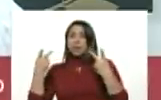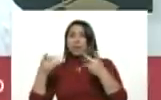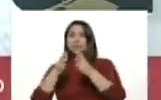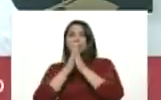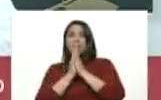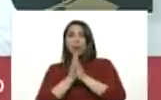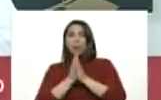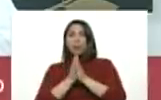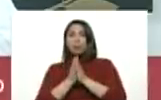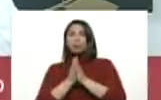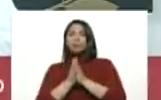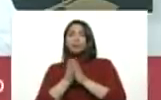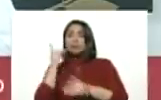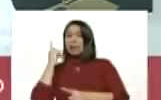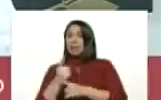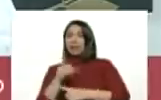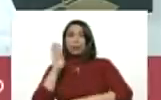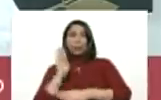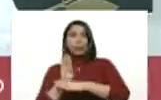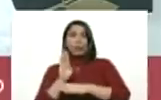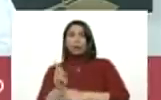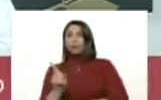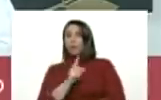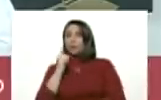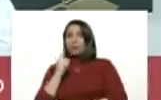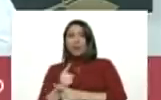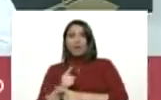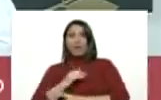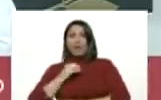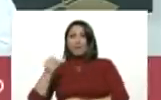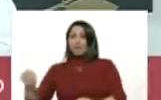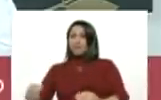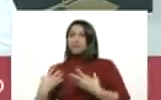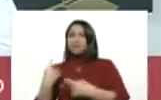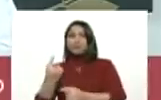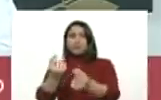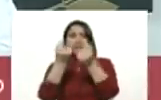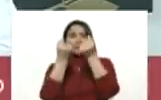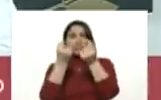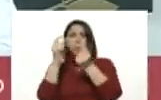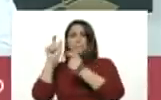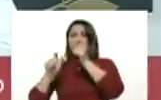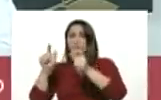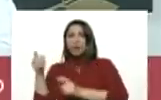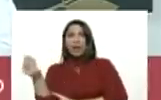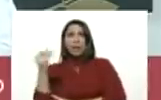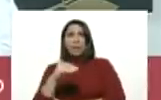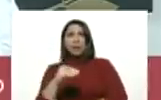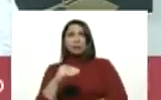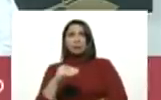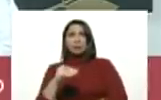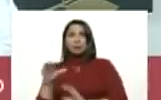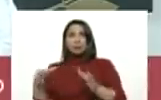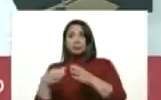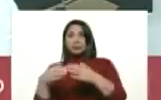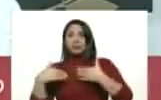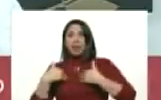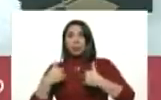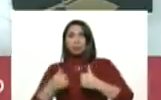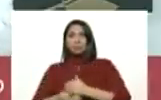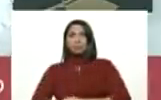redoblar los cuidados. No debe contagiarse ni un solo personal más del sector sanitario.